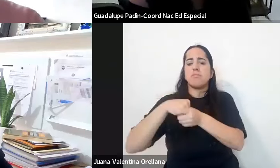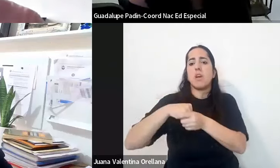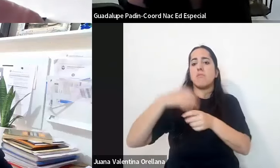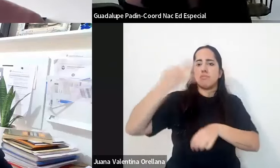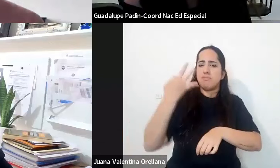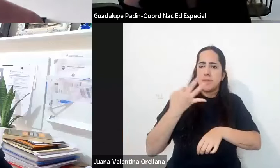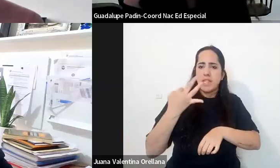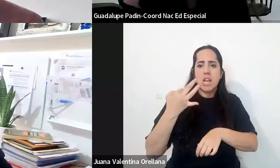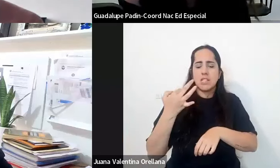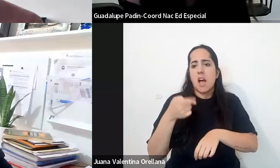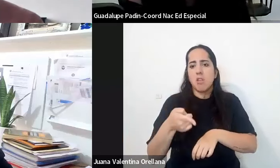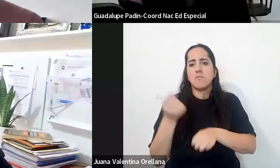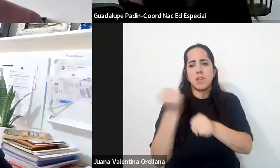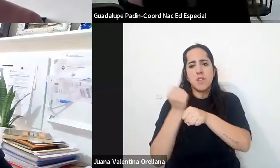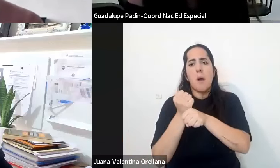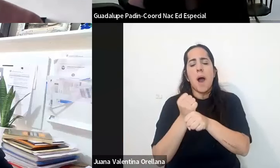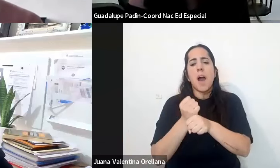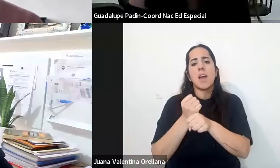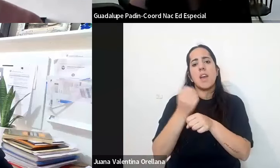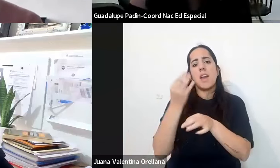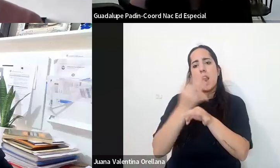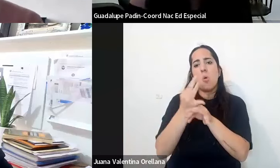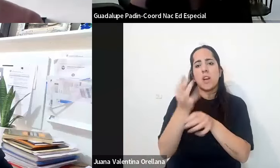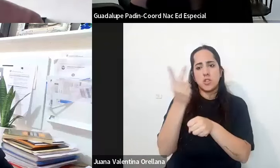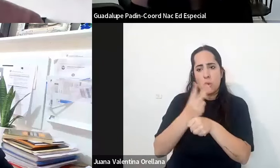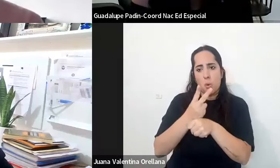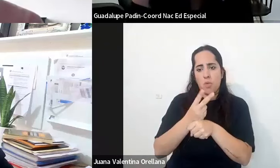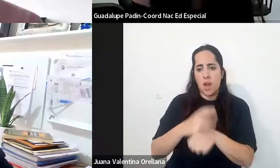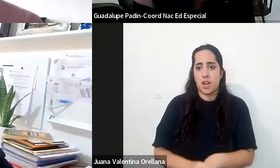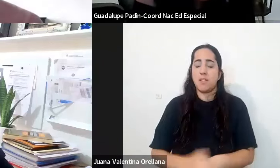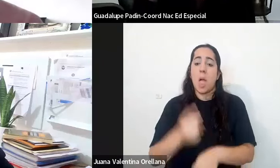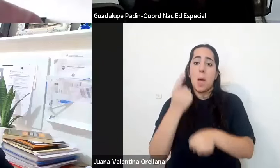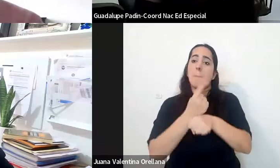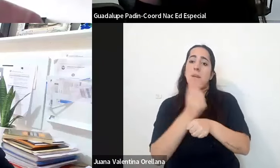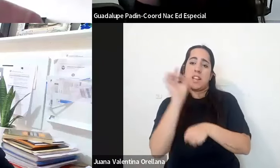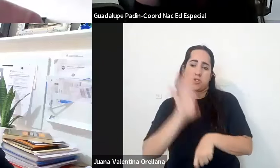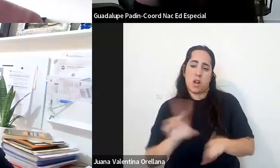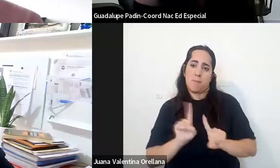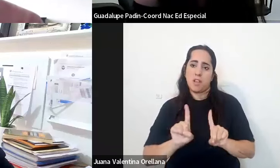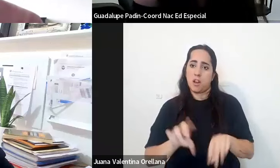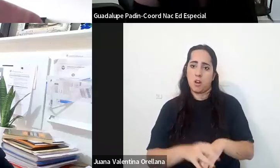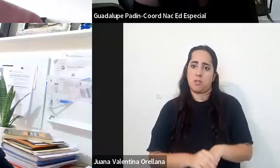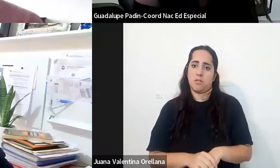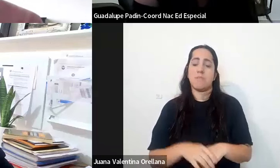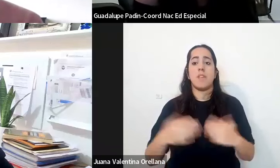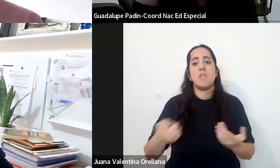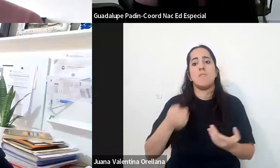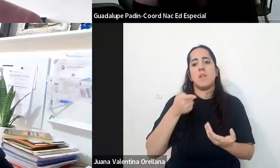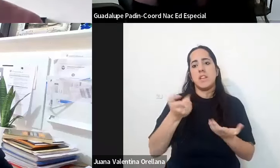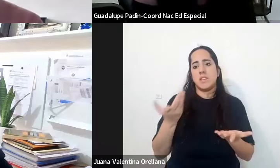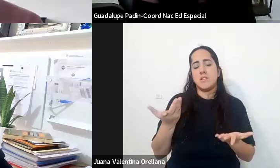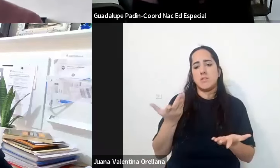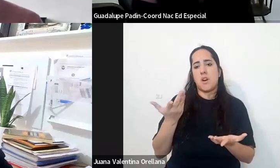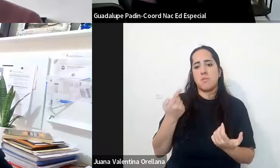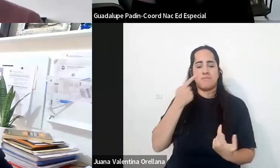que trabaje también en la educación secundaria y no sea solo en la educación primaria habida cuenta de lo que es el actual sistema formado